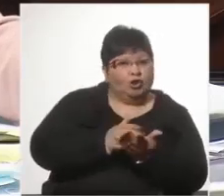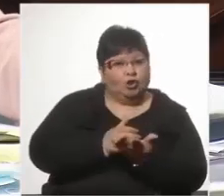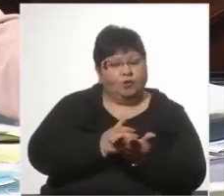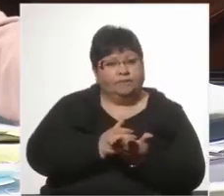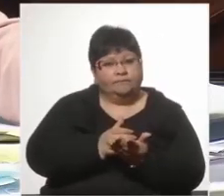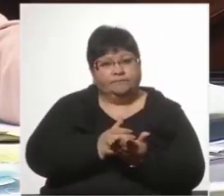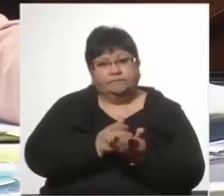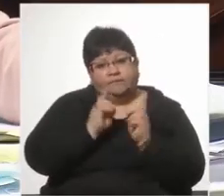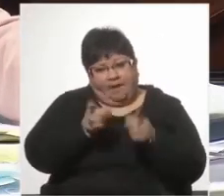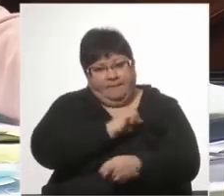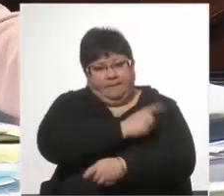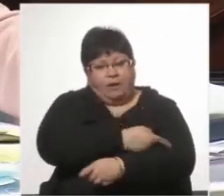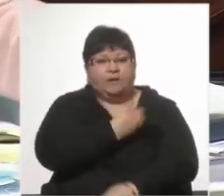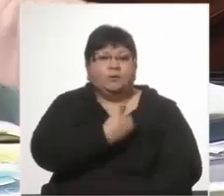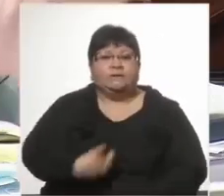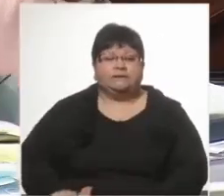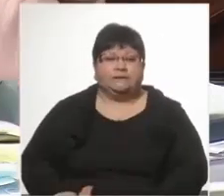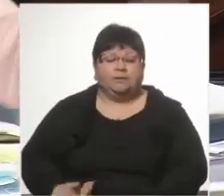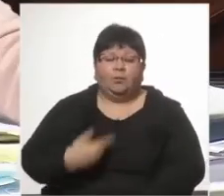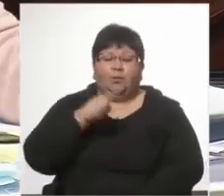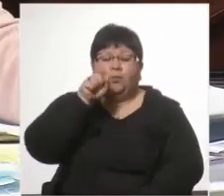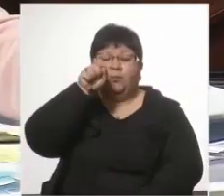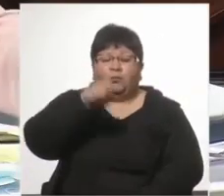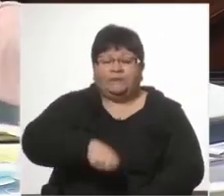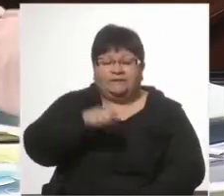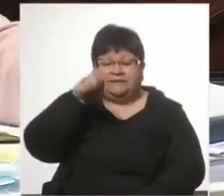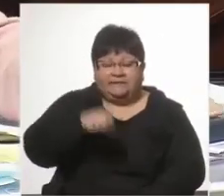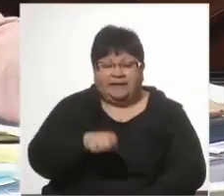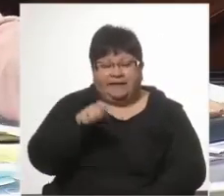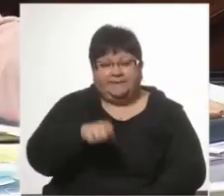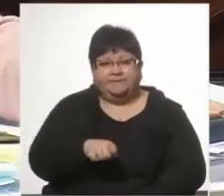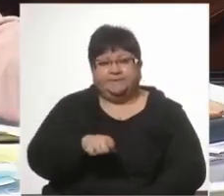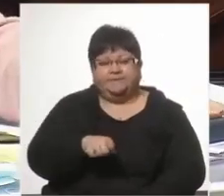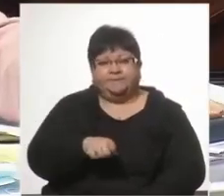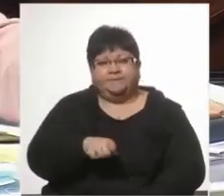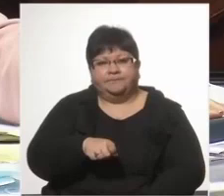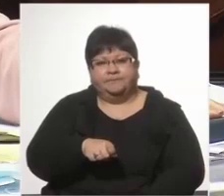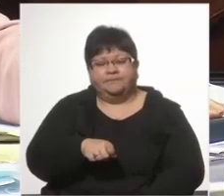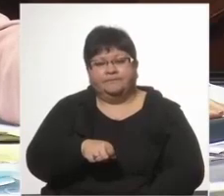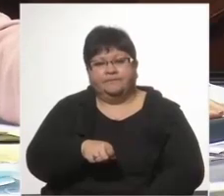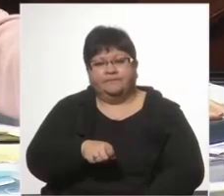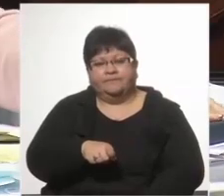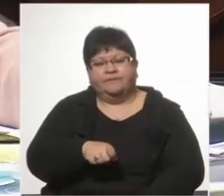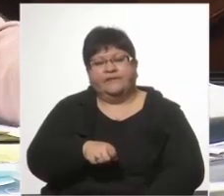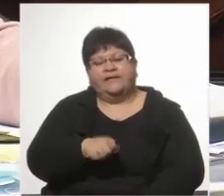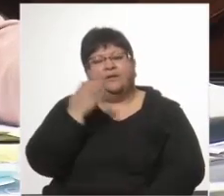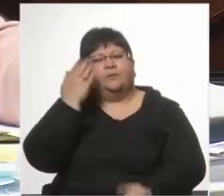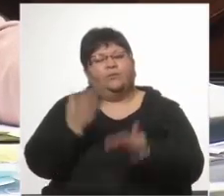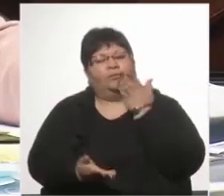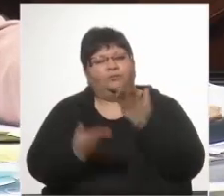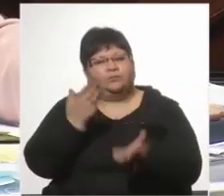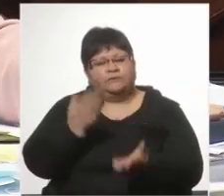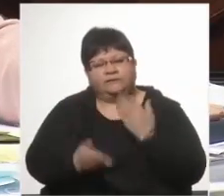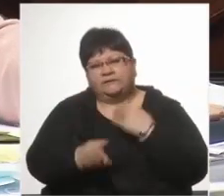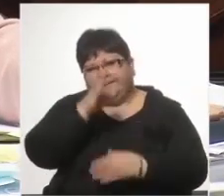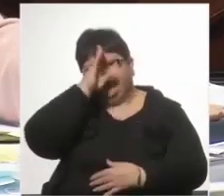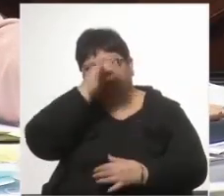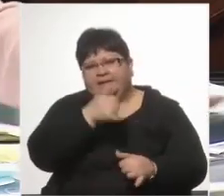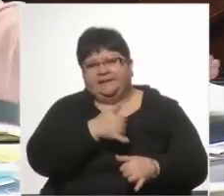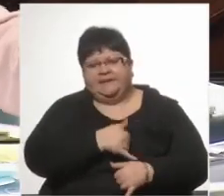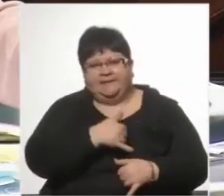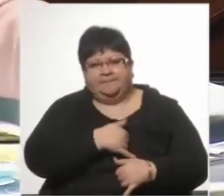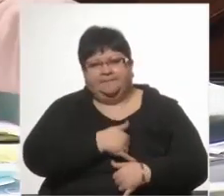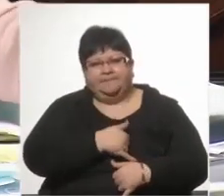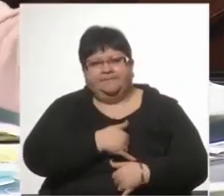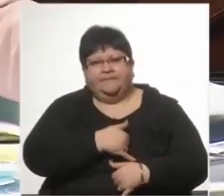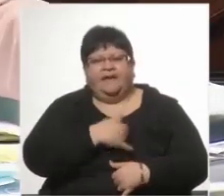al Poder Judicial como pasó en la solicitud del desafuero de Erro, que era la justicia militar, lamento profundamente, pero